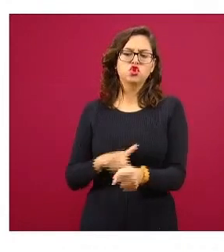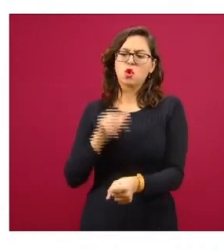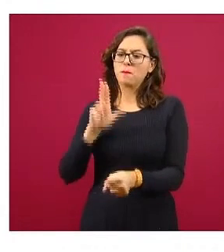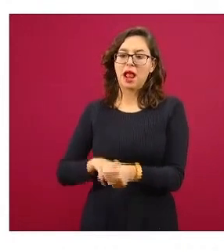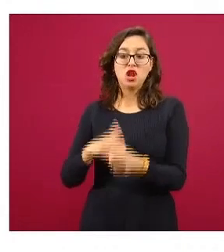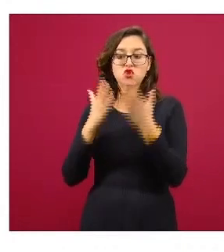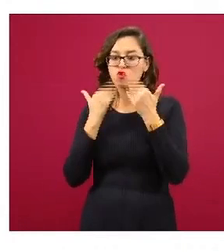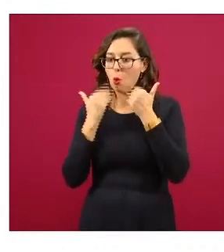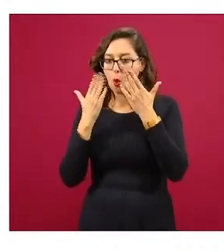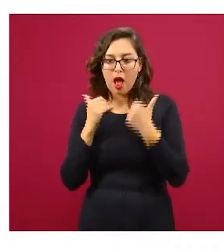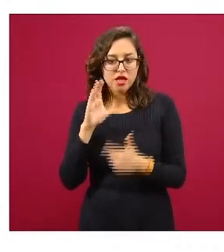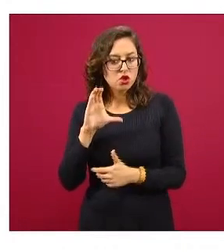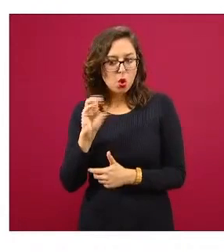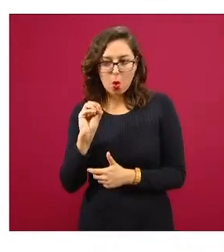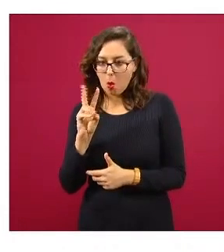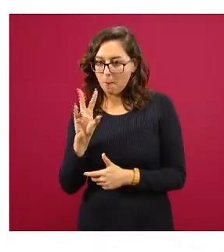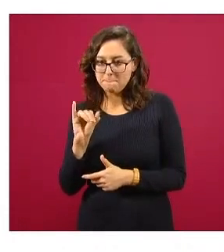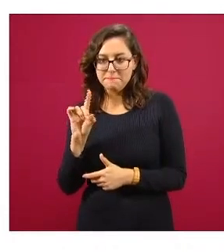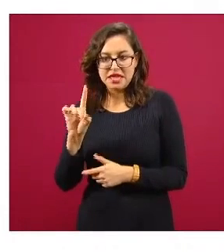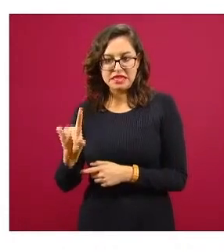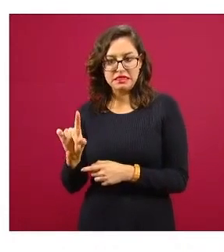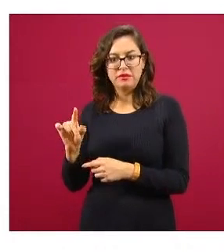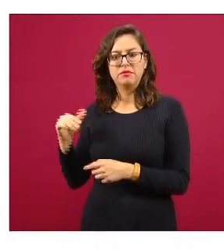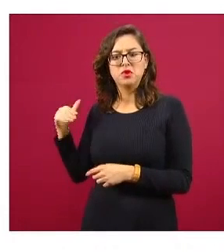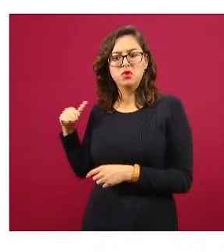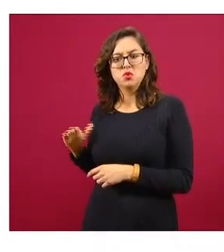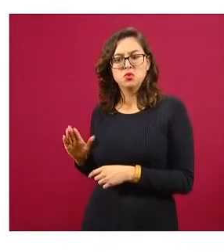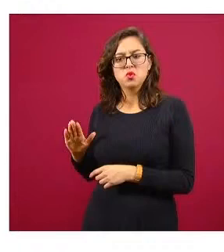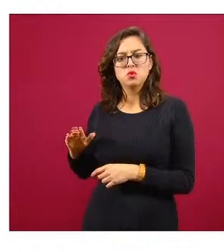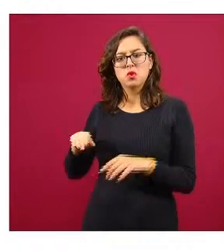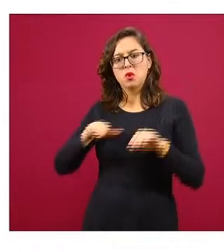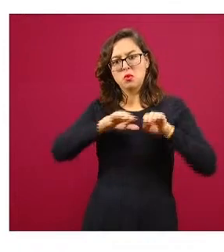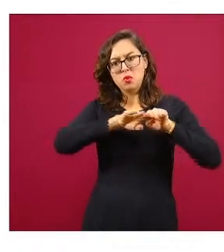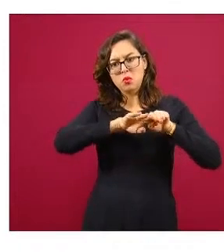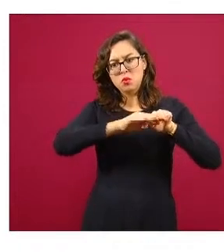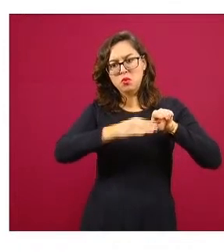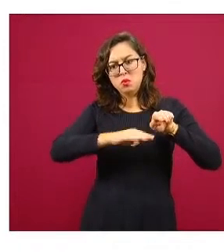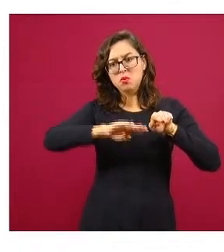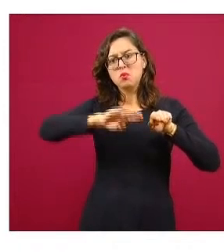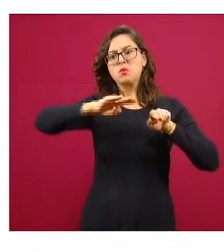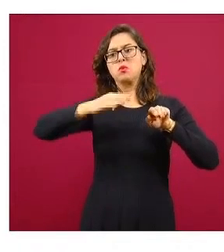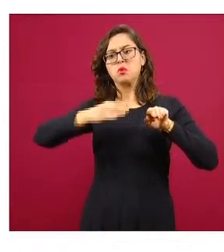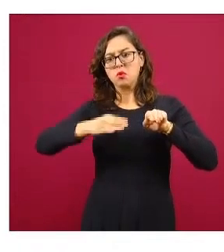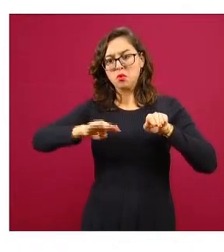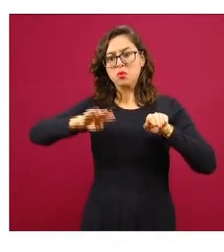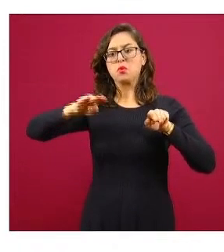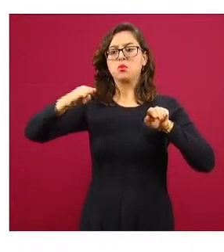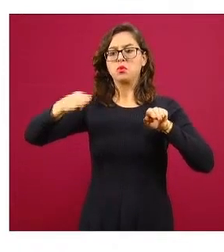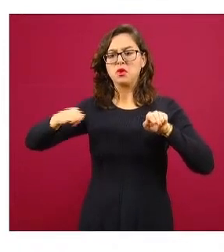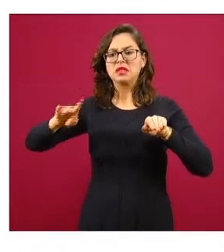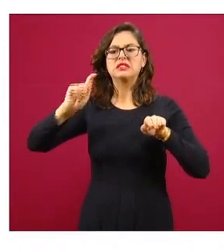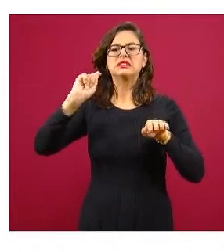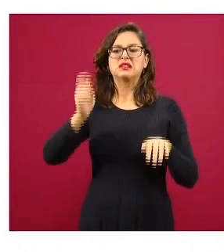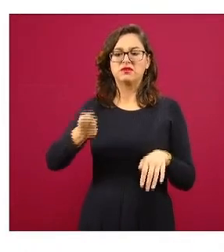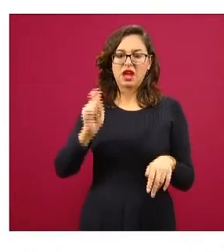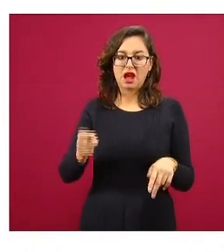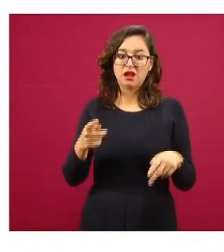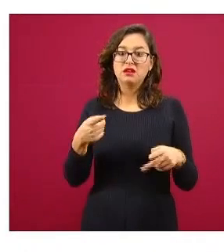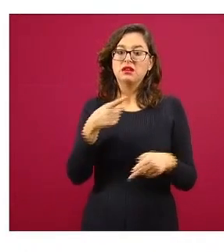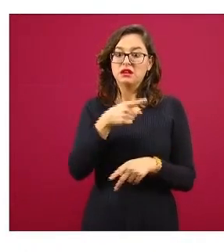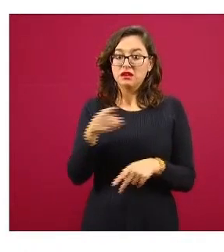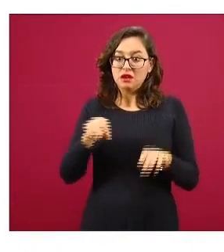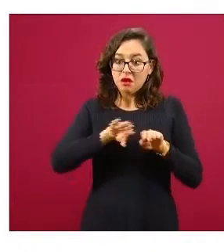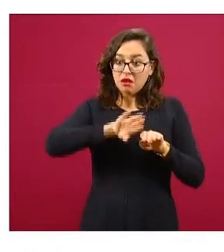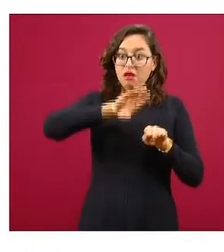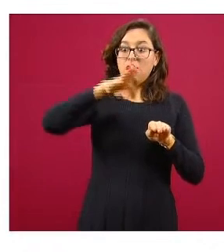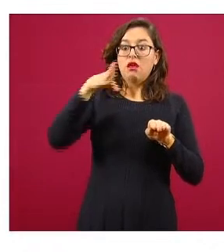normales y ustedes pueden ver que hay unas olitas periódicas que corresponde al invierno en el